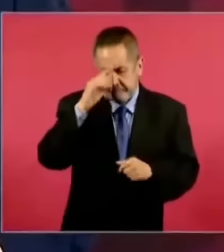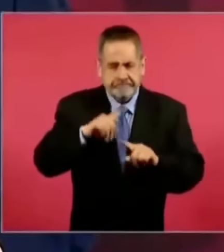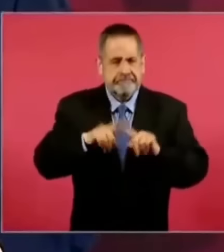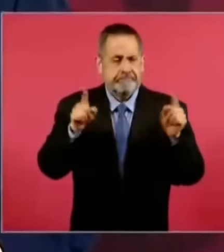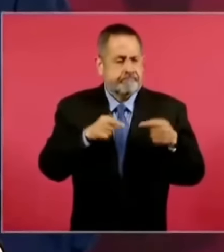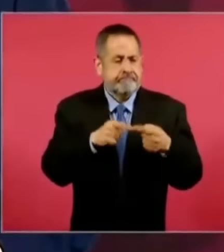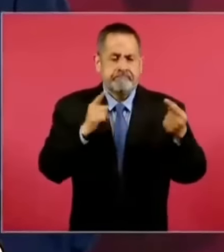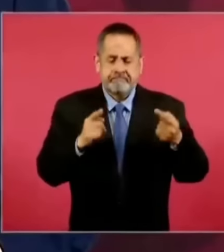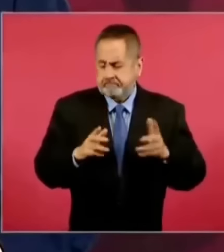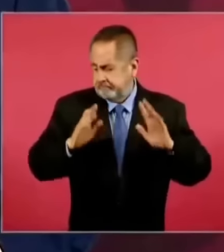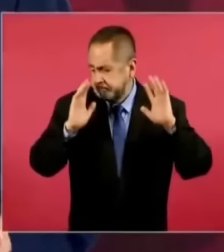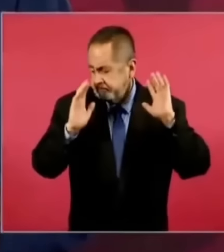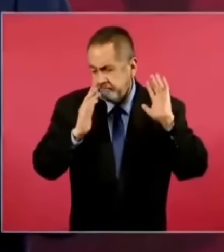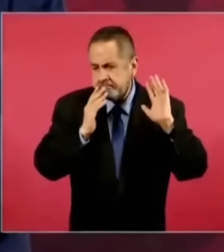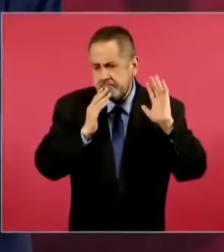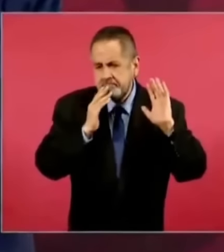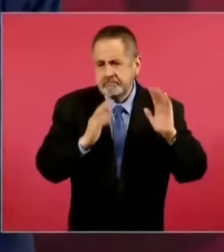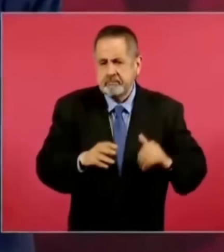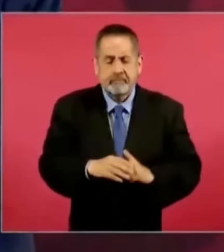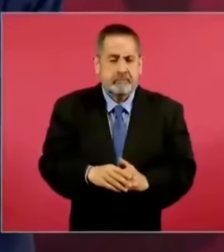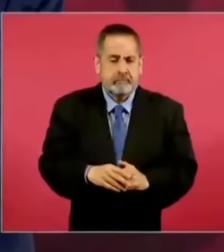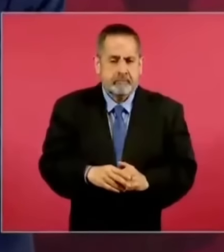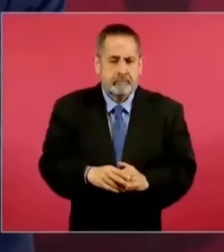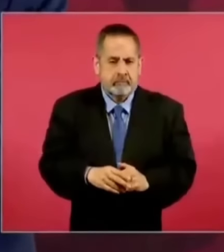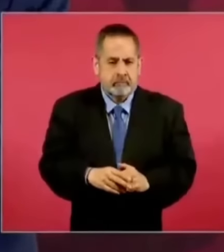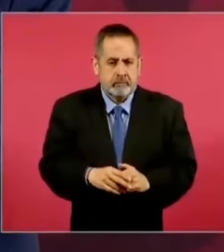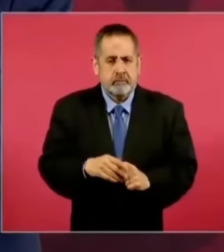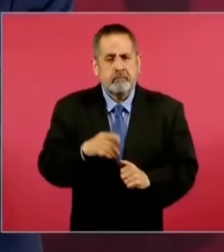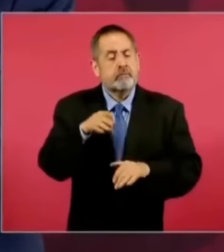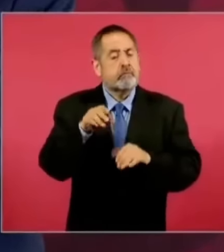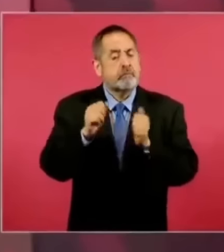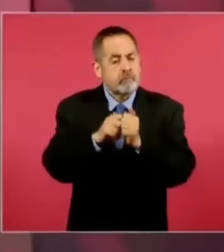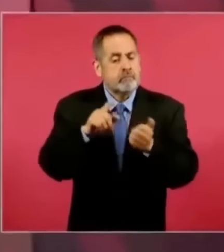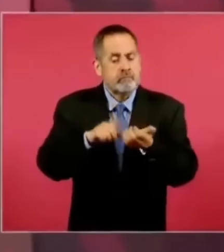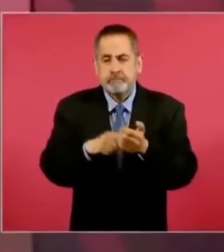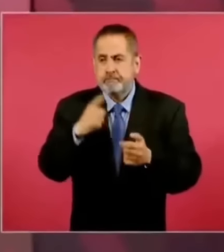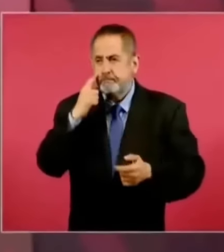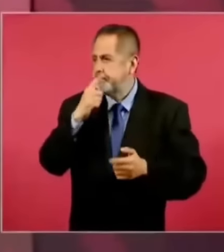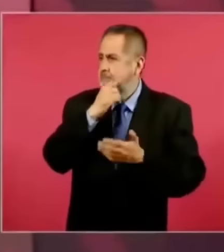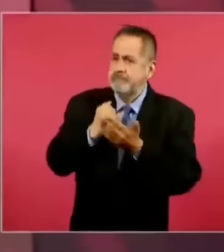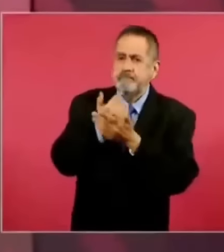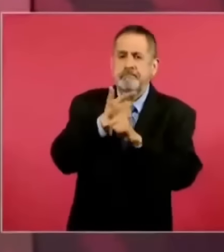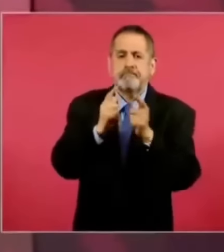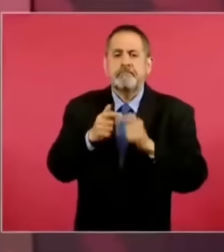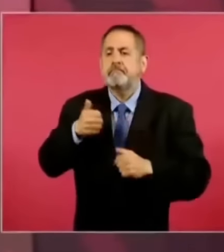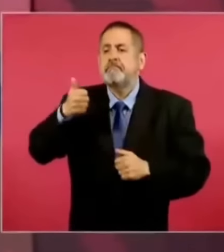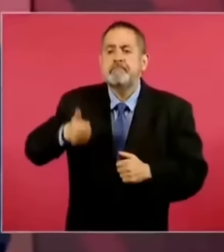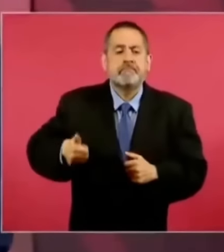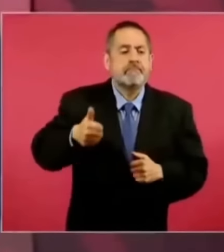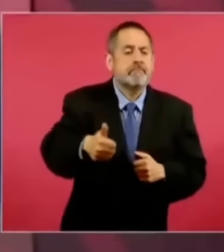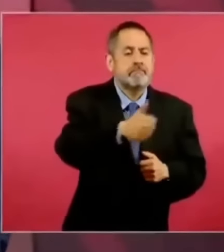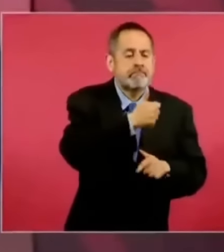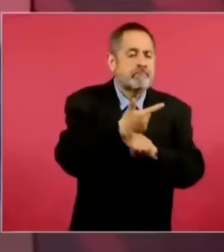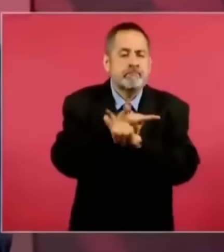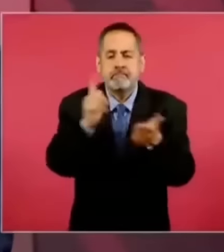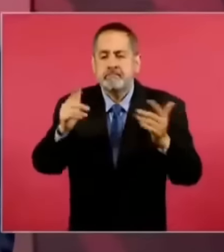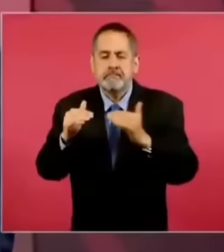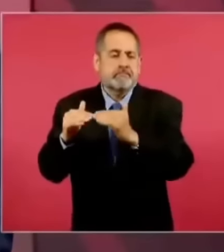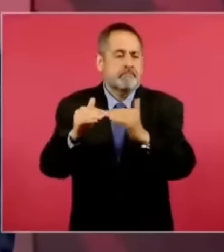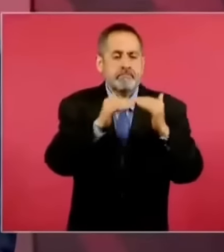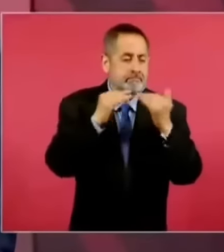eso sí tiene que ver con la democracia, el que no haya pensamiento único.